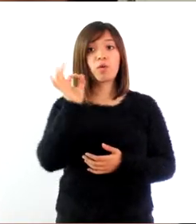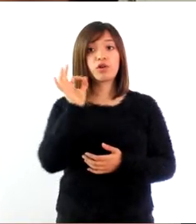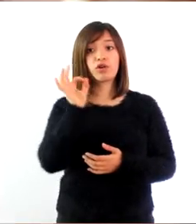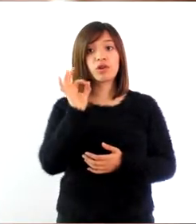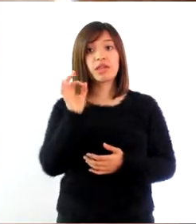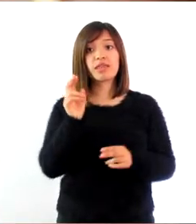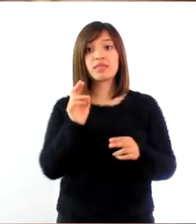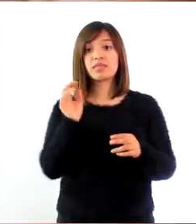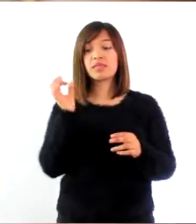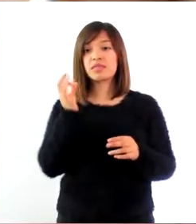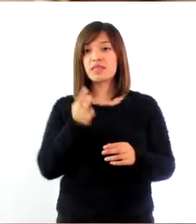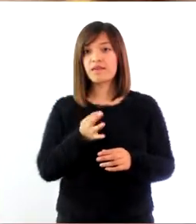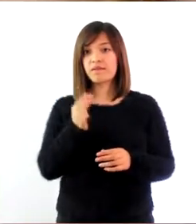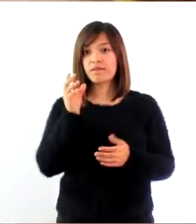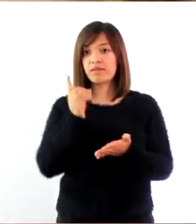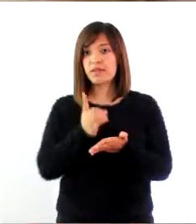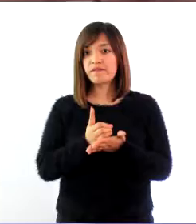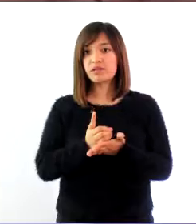domingos.